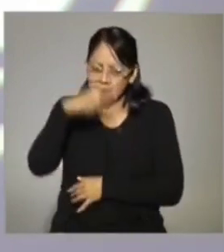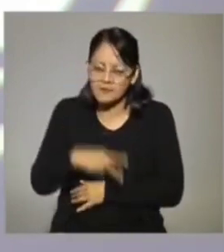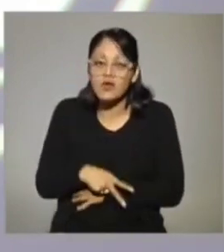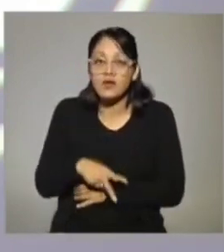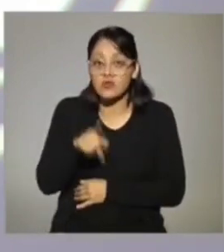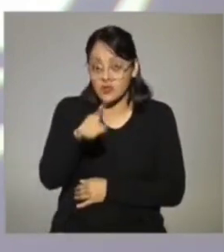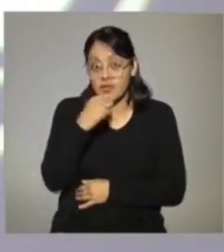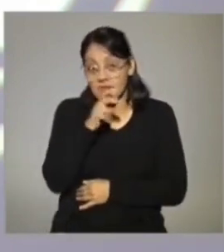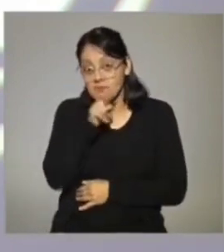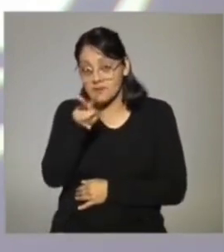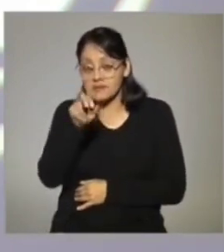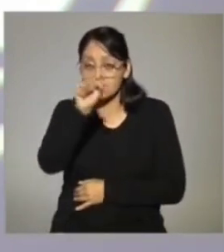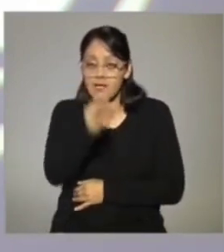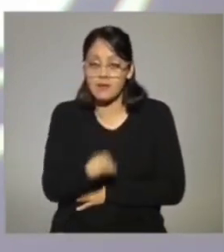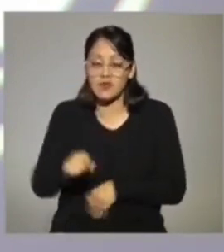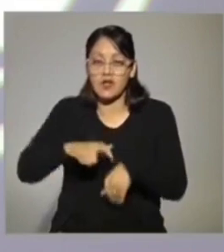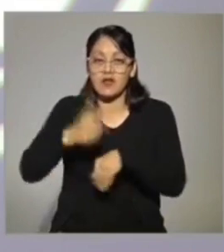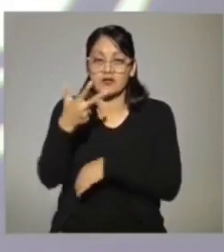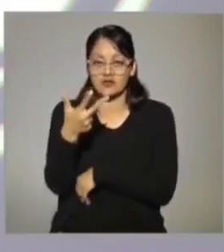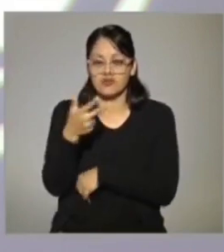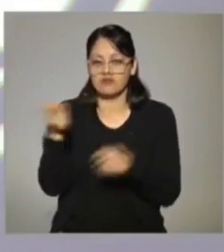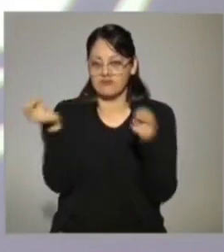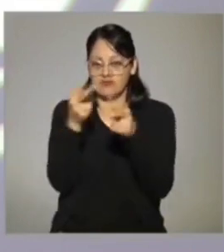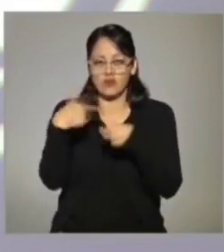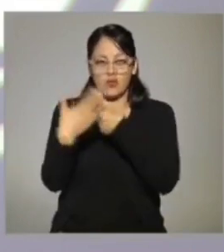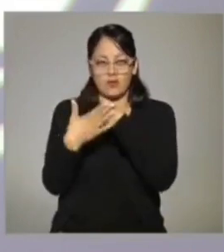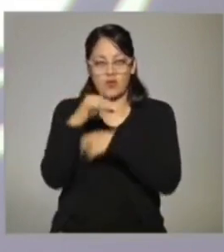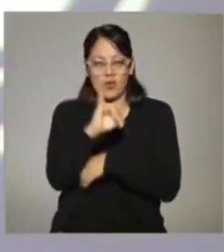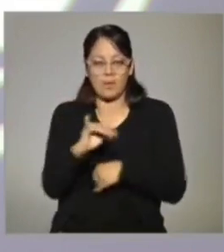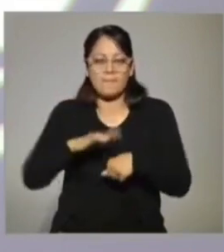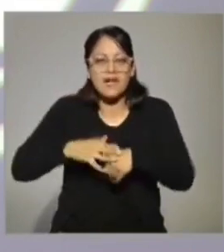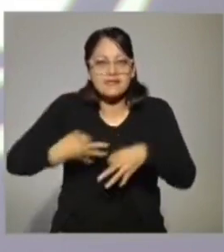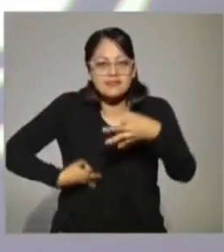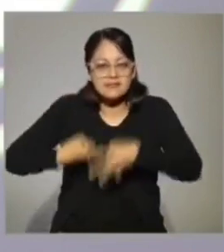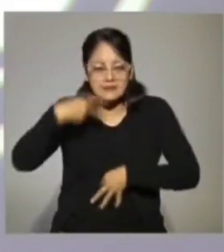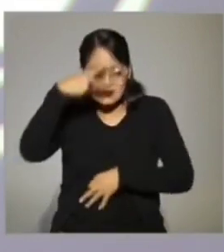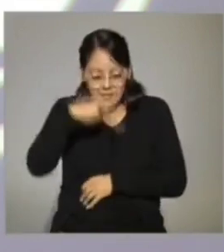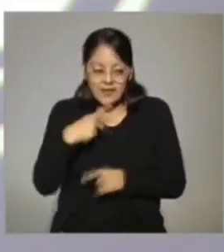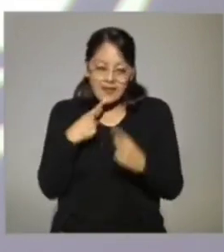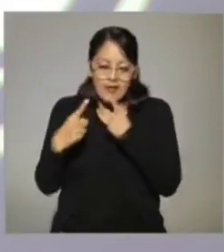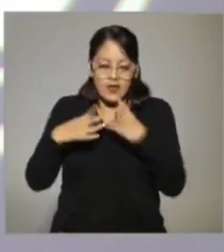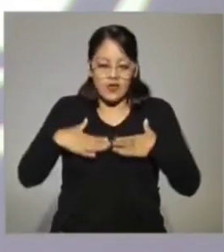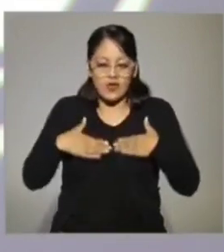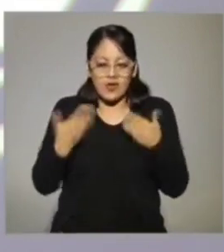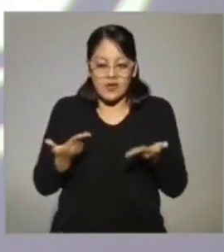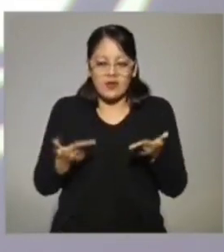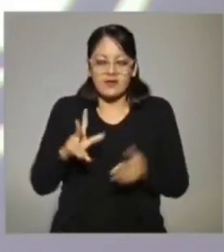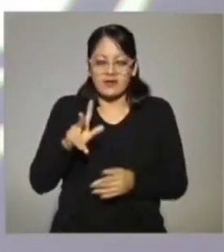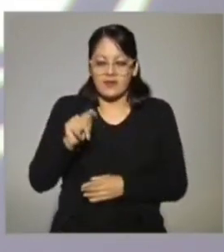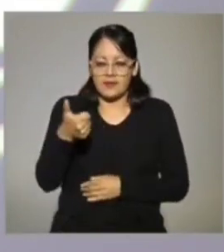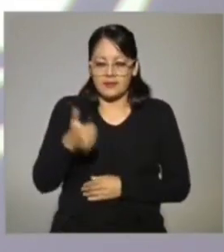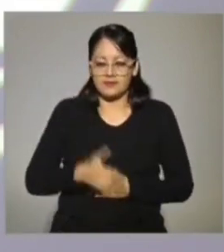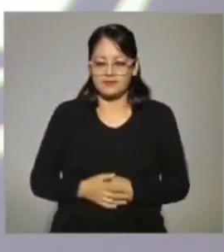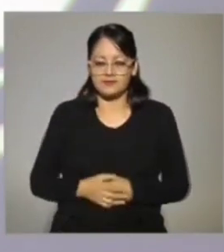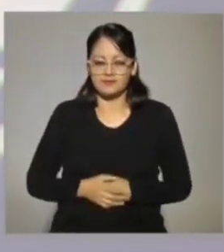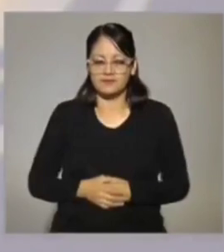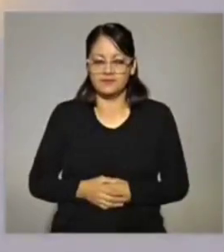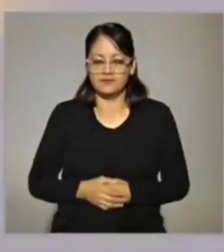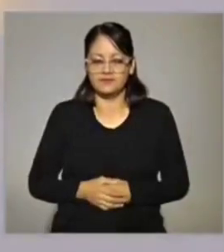en Sobreviviendo Contigo, sábados a las 8. Y aquí nos vemos el próximo jueves con más teatro mexicano, en Diálogos en Confianza, por el 11.